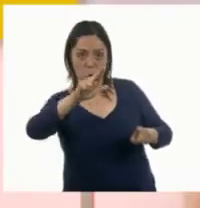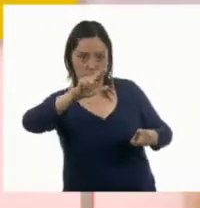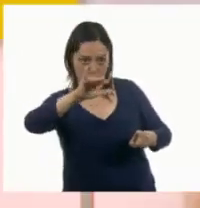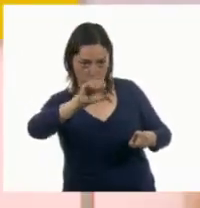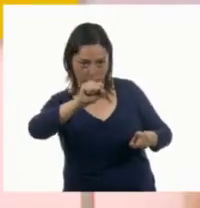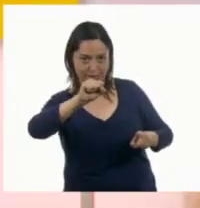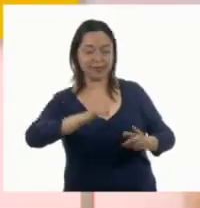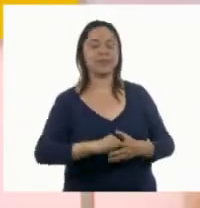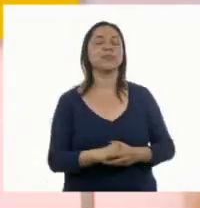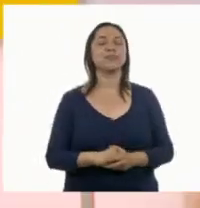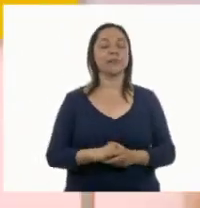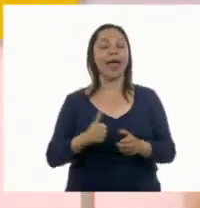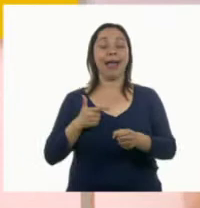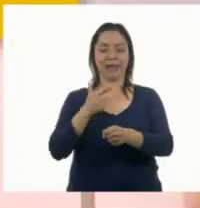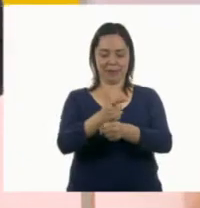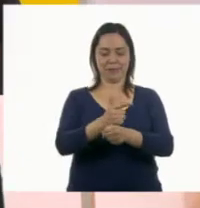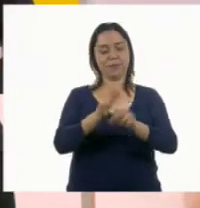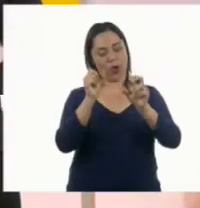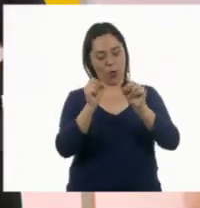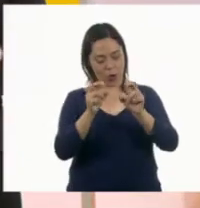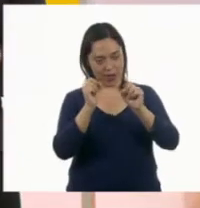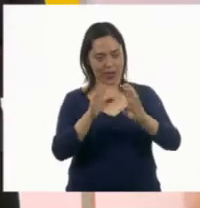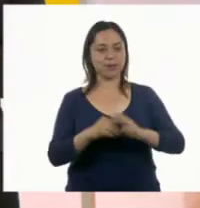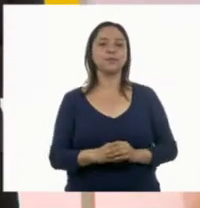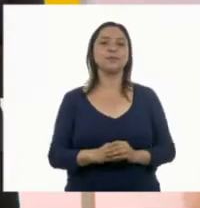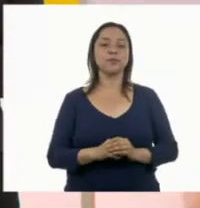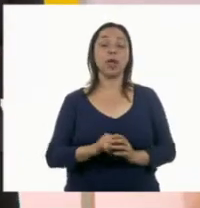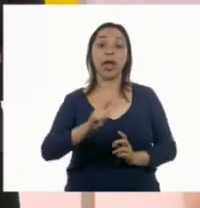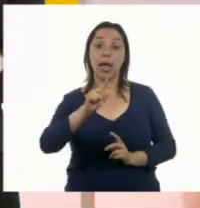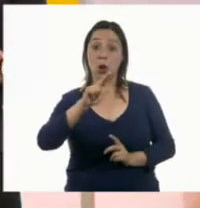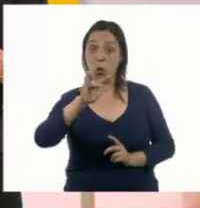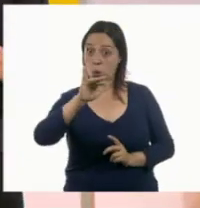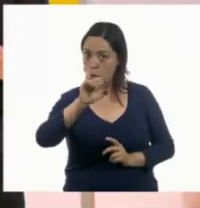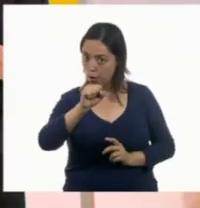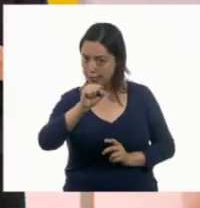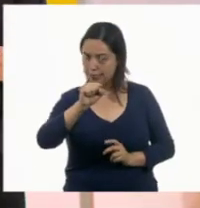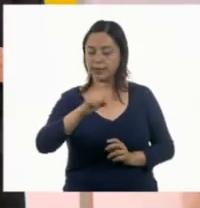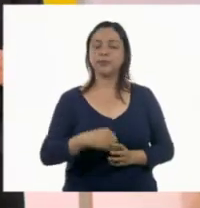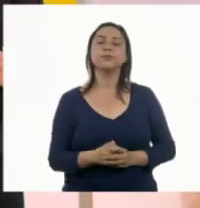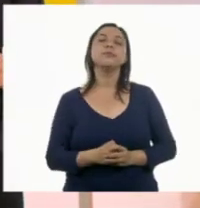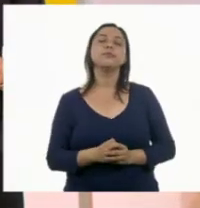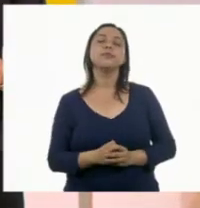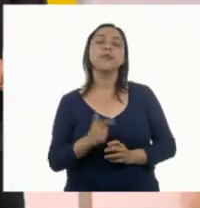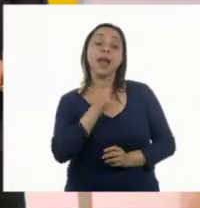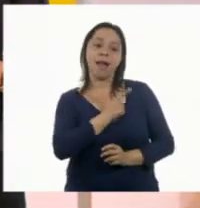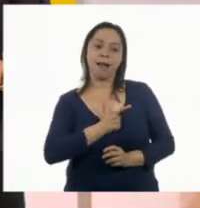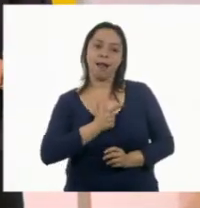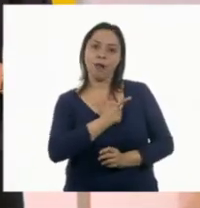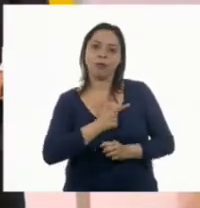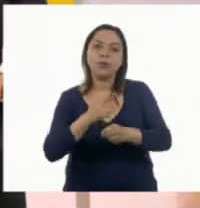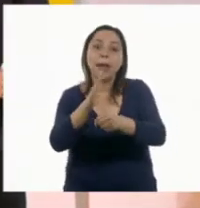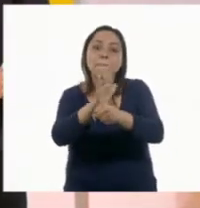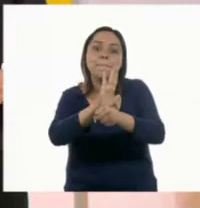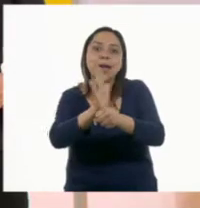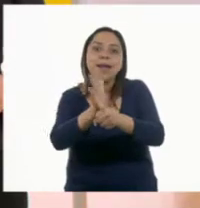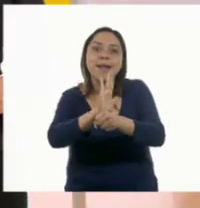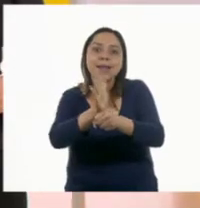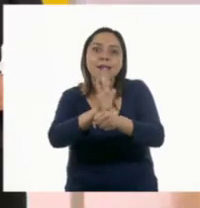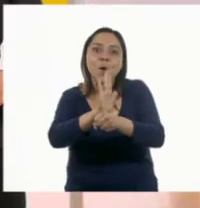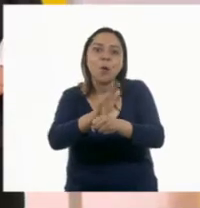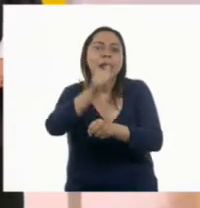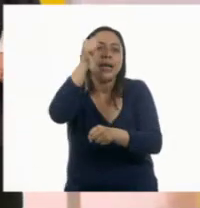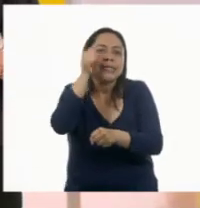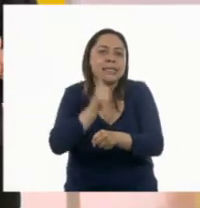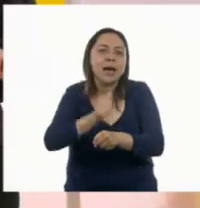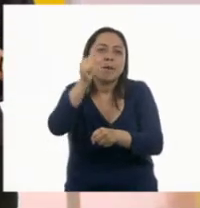Ah, lo hemos descubierto. Muy bien. A Luis le gusta ver películas el viernes en la tarde.